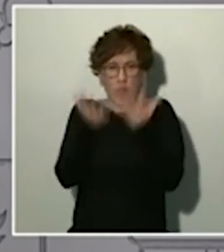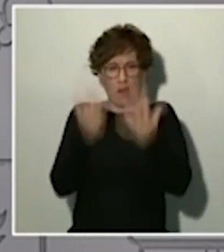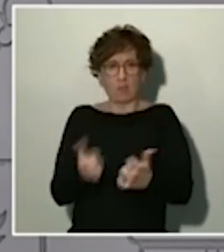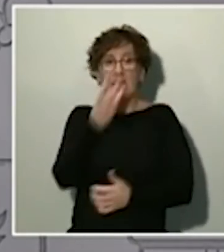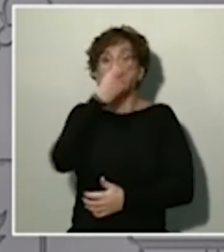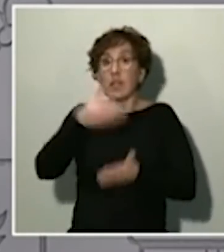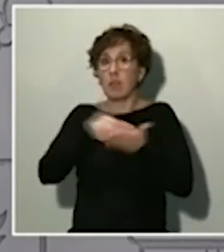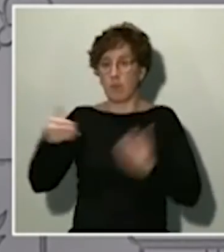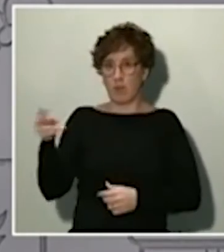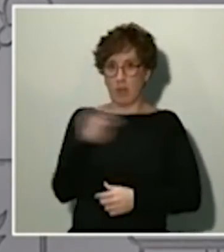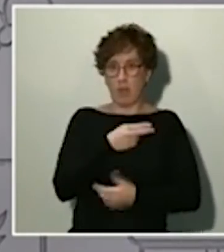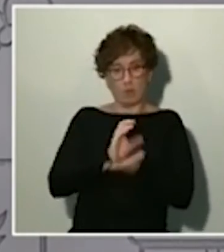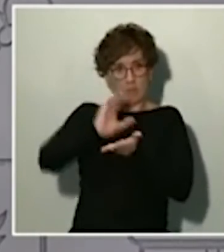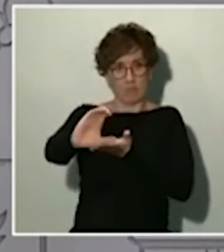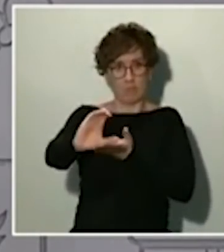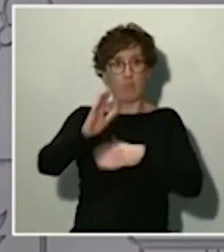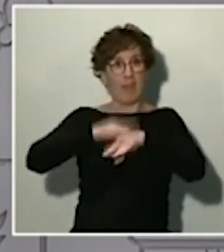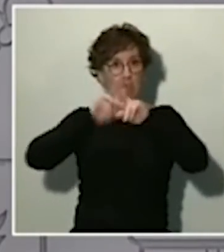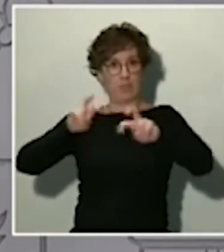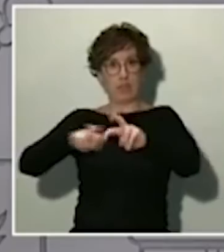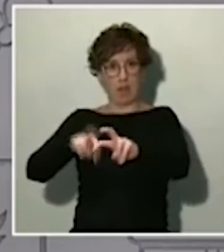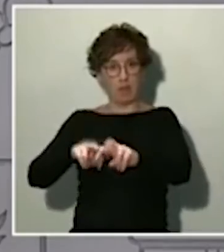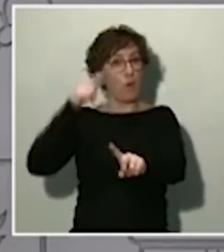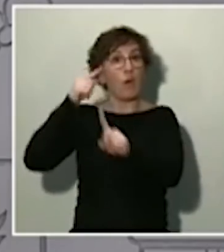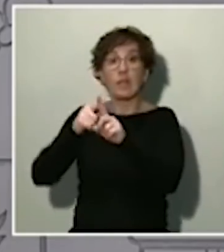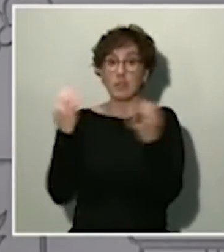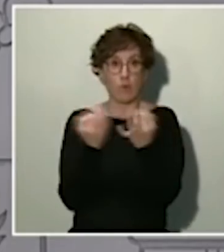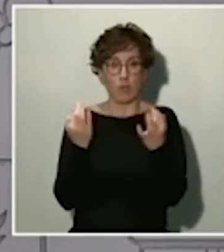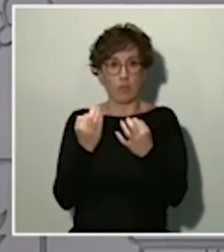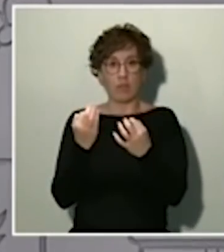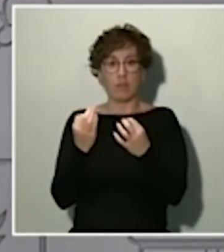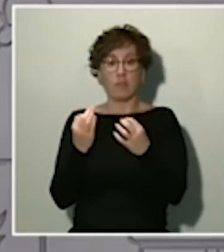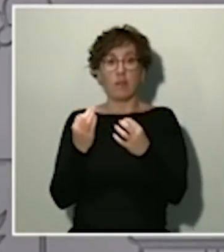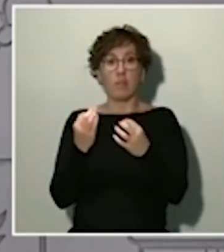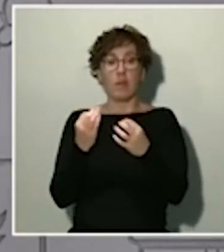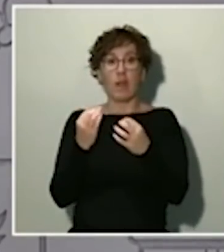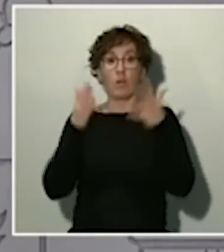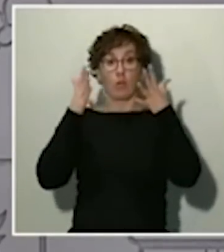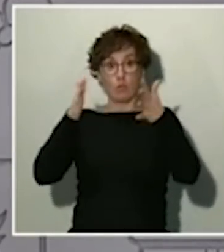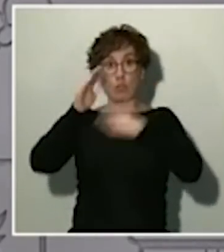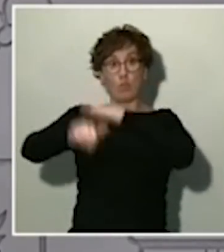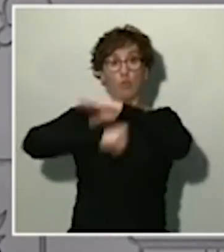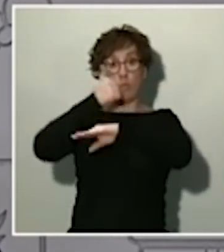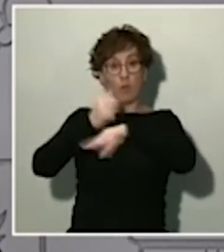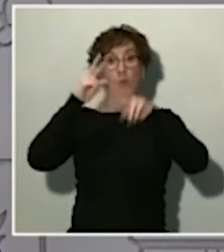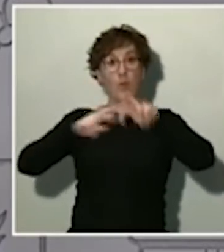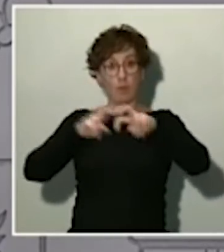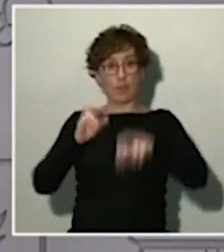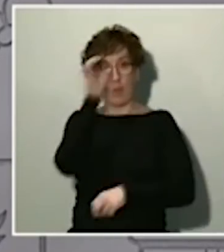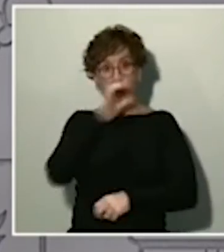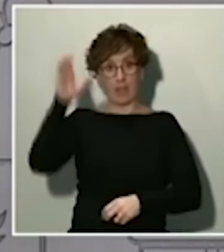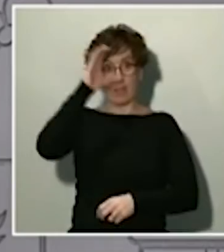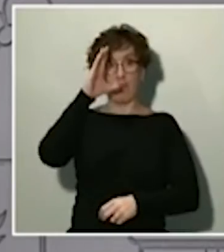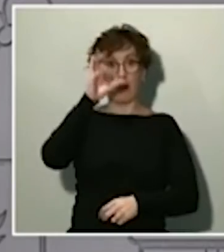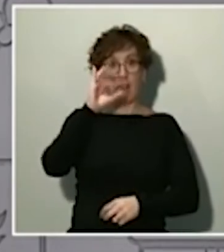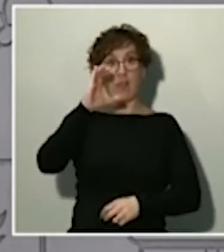investigación y este dinero va a ir dedicado a dotar al Consejo Superior de Investigaciones Científicas y al Instituto de